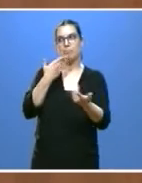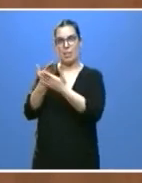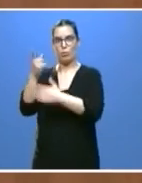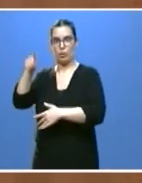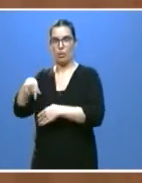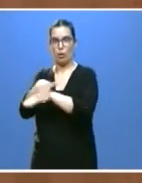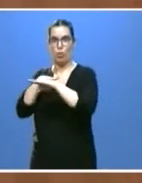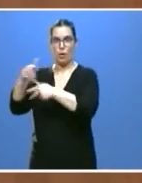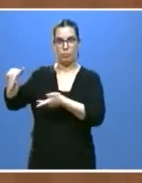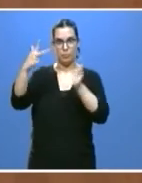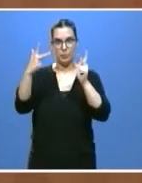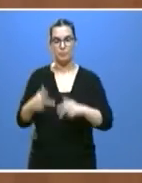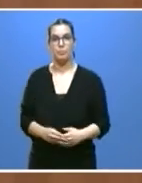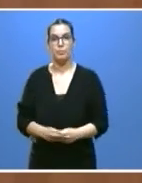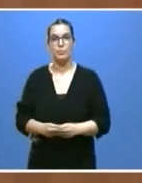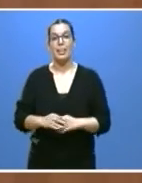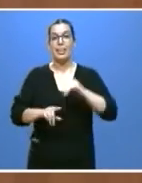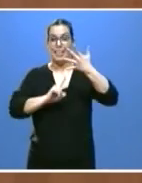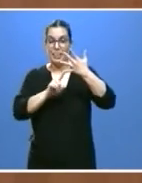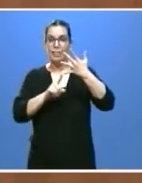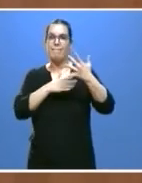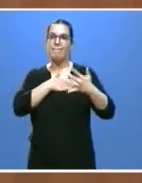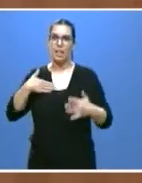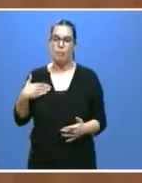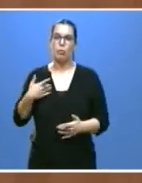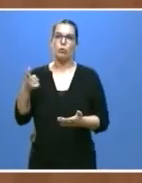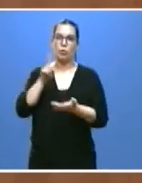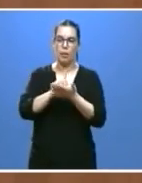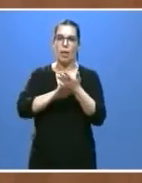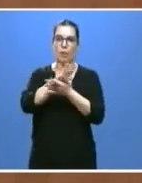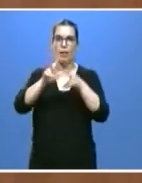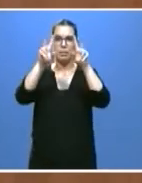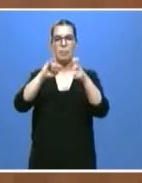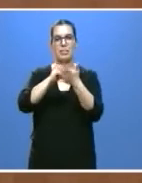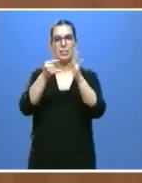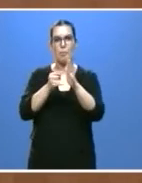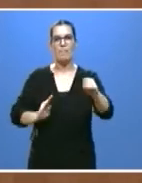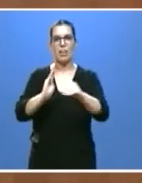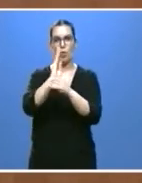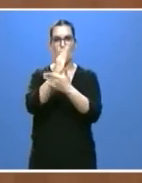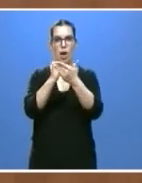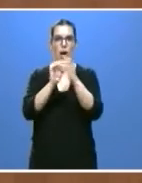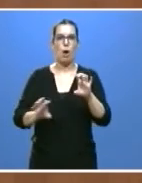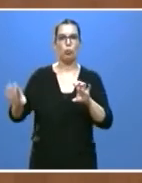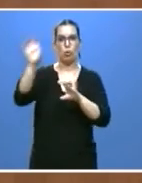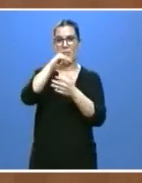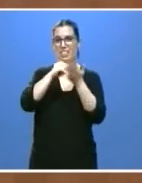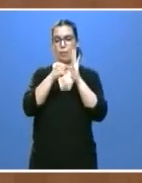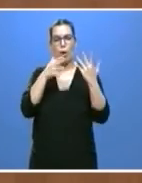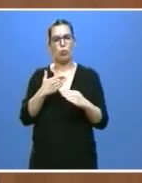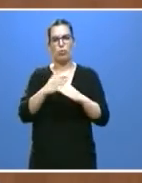lugar retomar de una vez el sistema de financiación autonómico este sistema es insuficiente